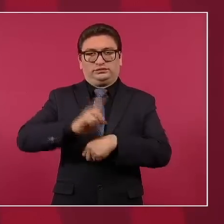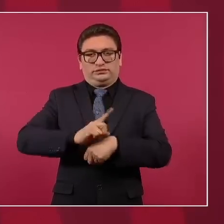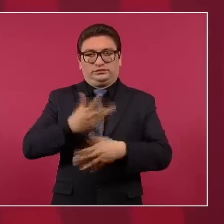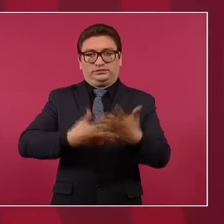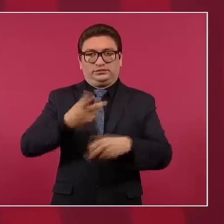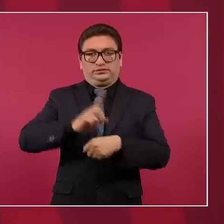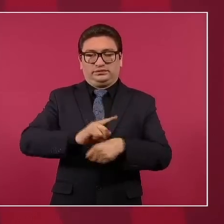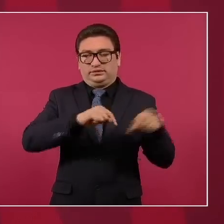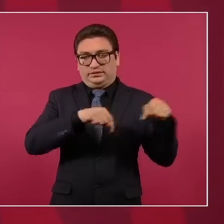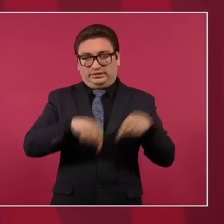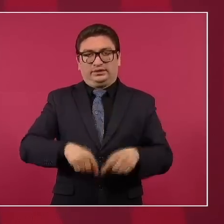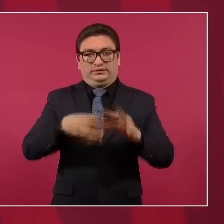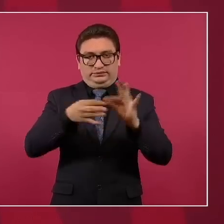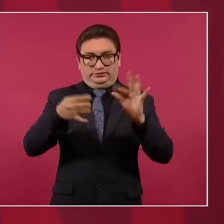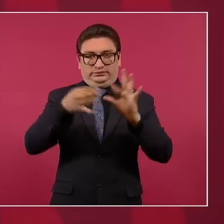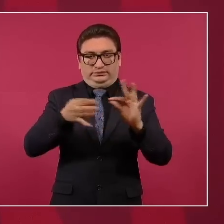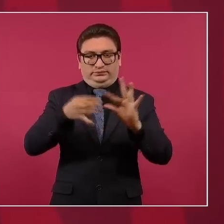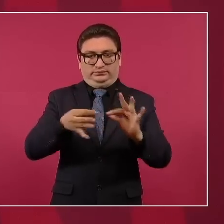aquí.